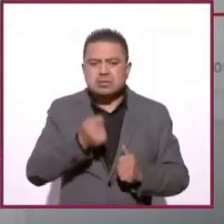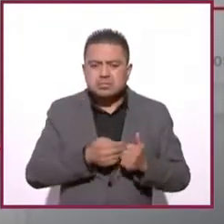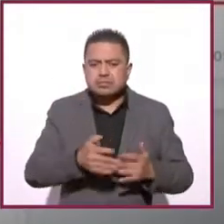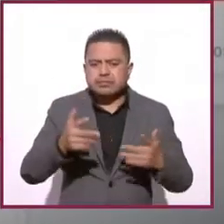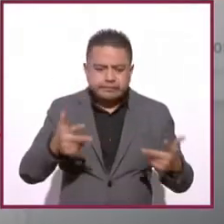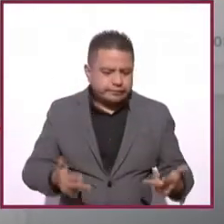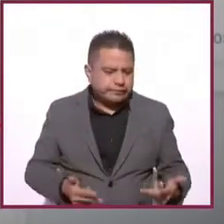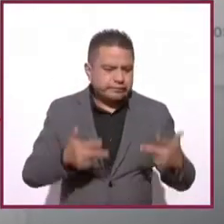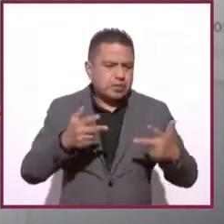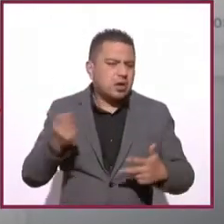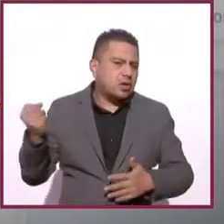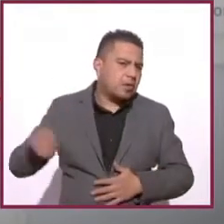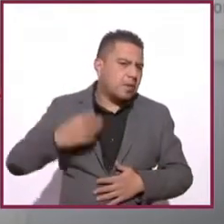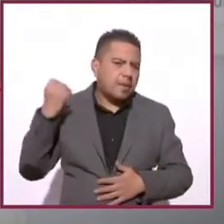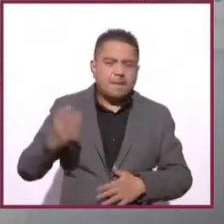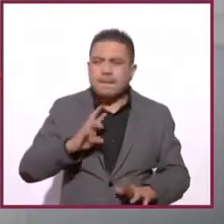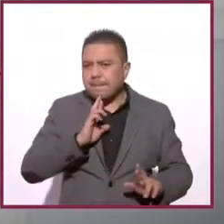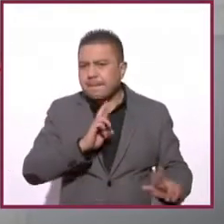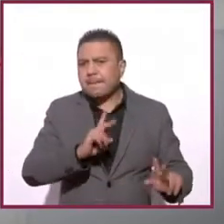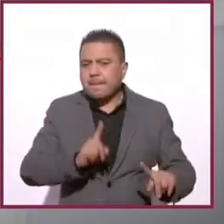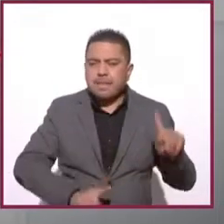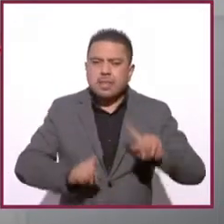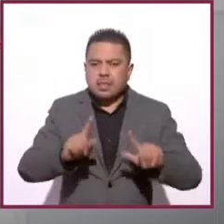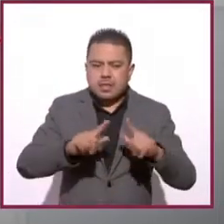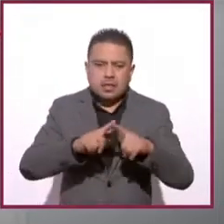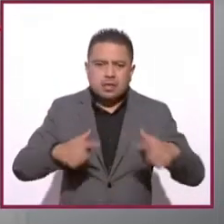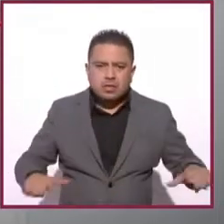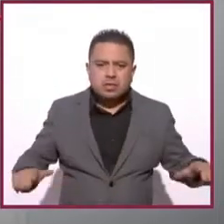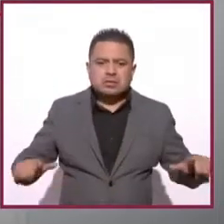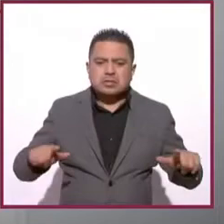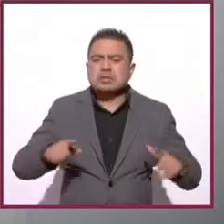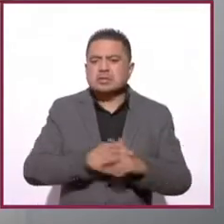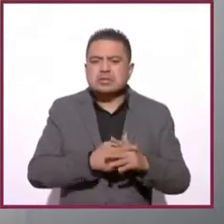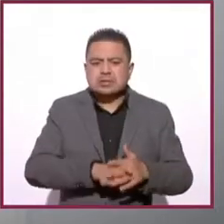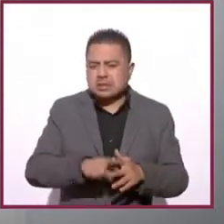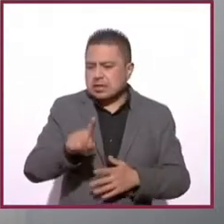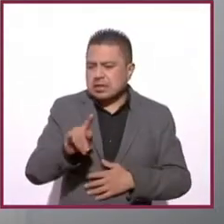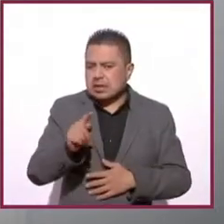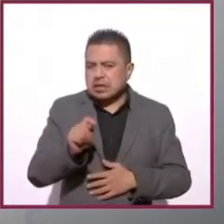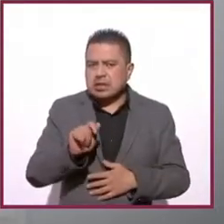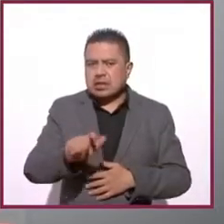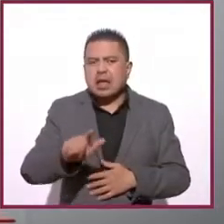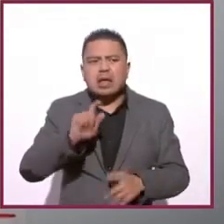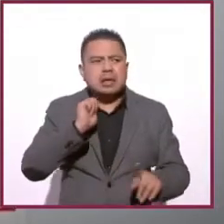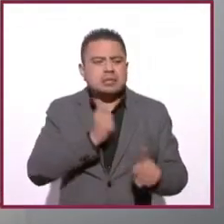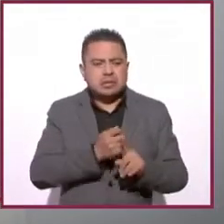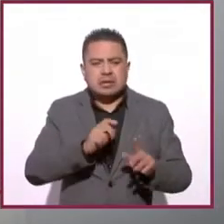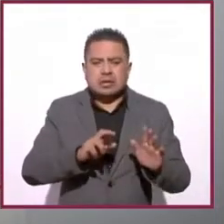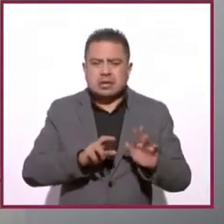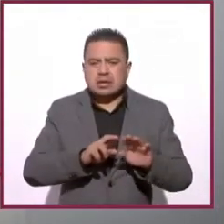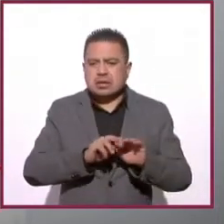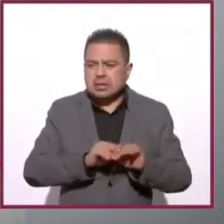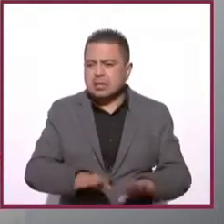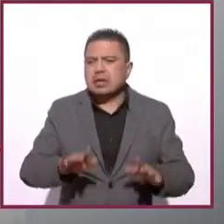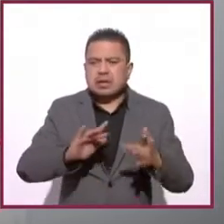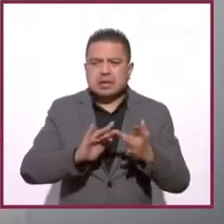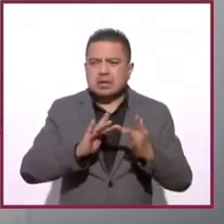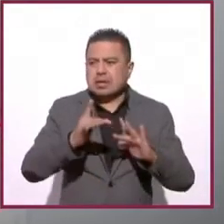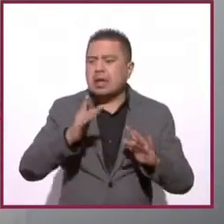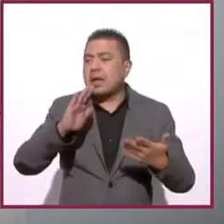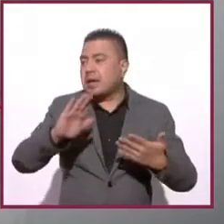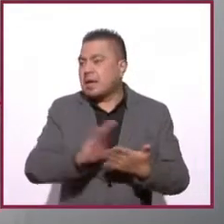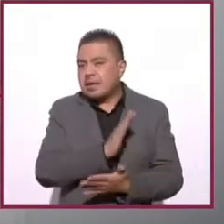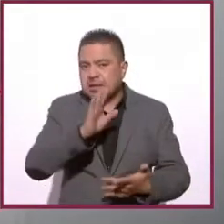videoconferencias y responde dudas lingüísticas desde su sitio electrónico y mediante sus redes. Además,